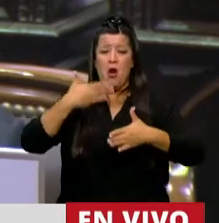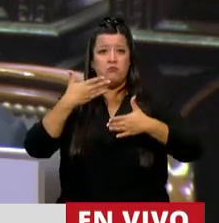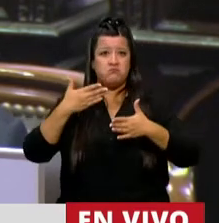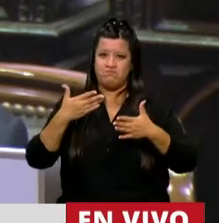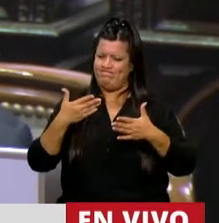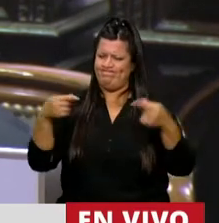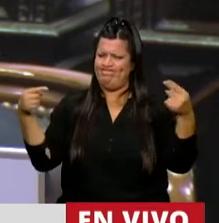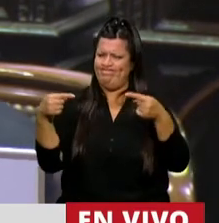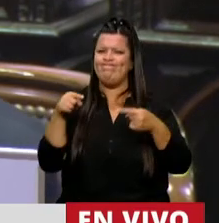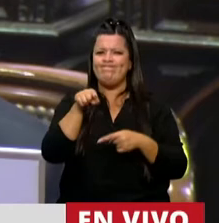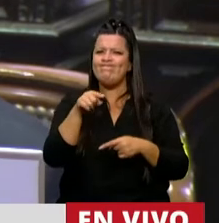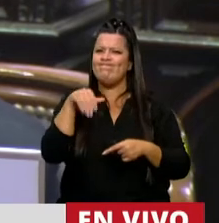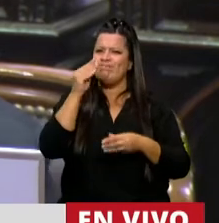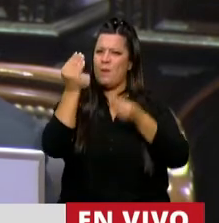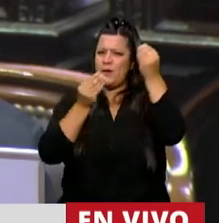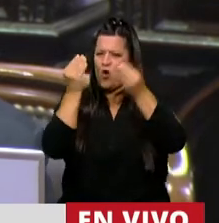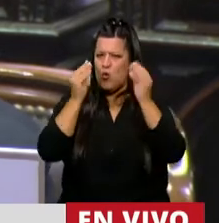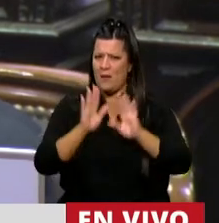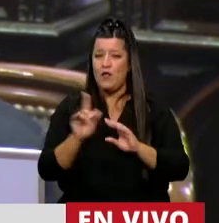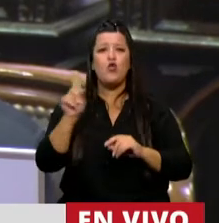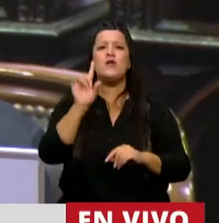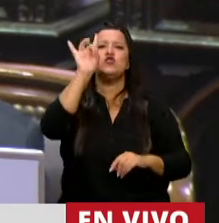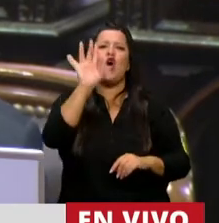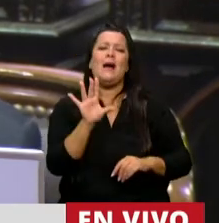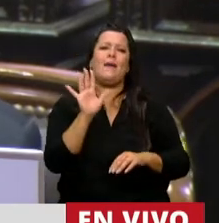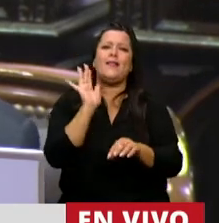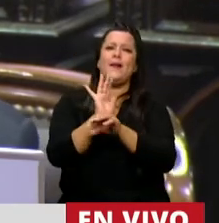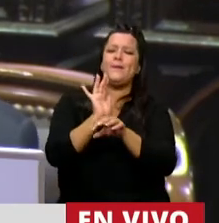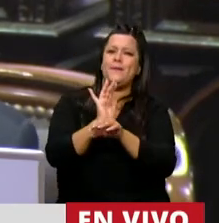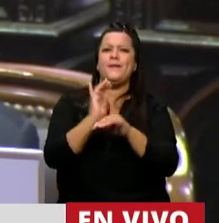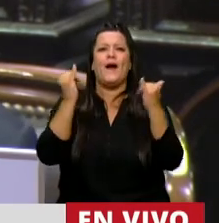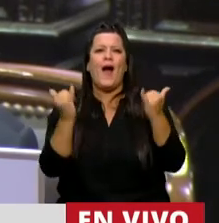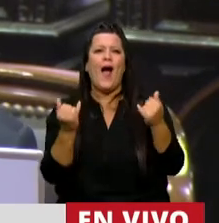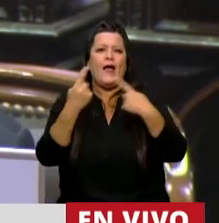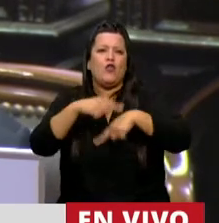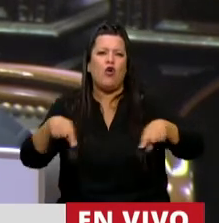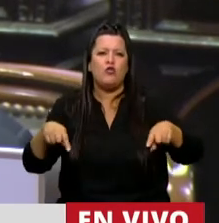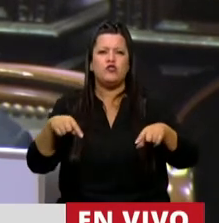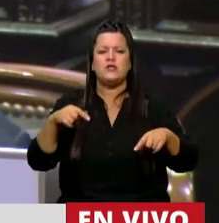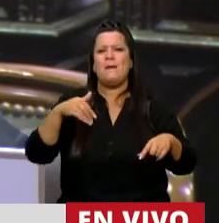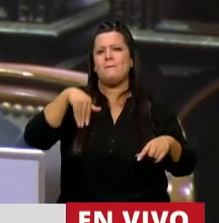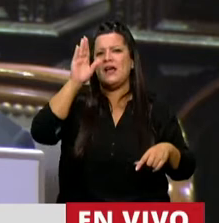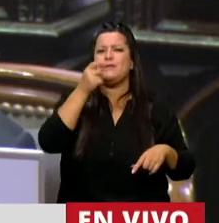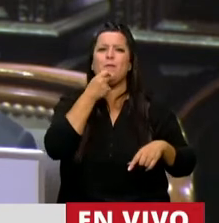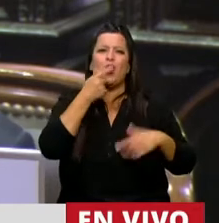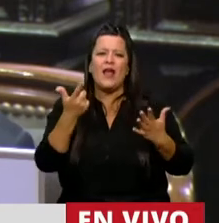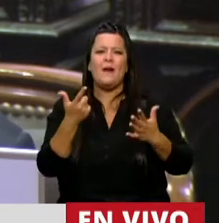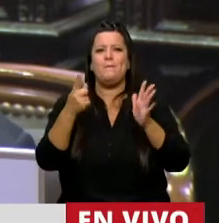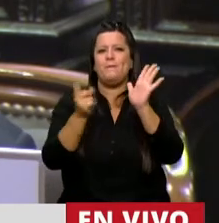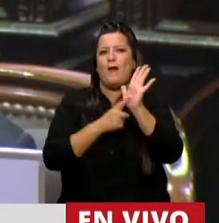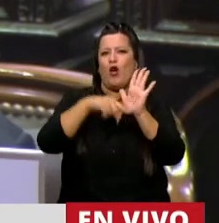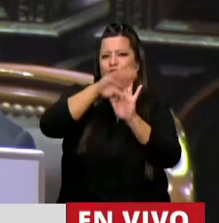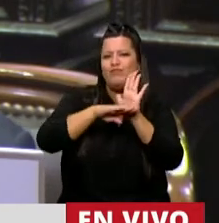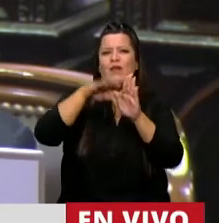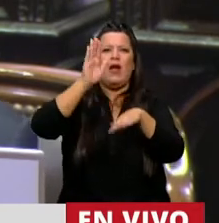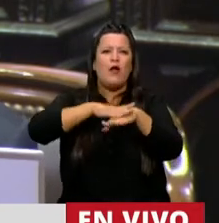Y eso nos preocupa. Y no solamente porque herramientas tendientes a esto, como era el régimen de